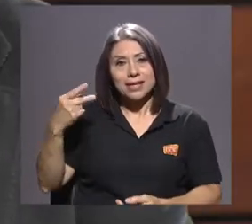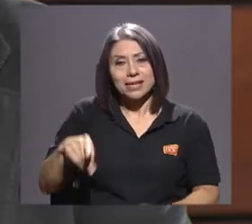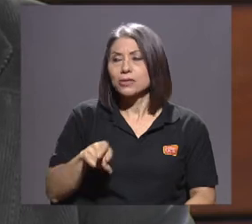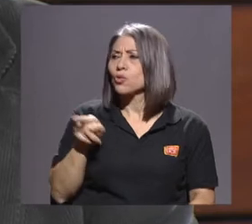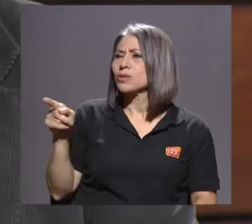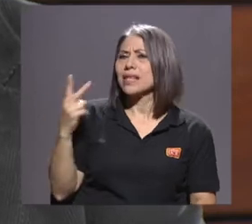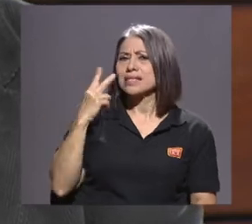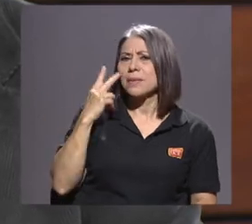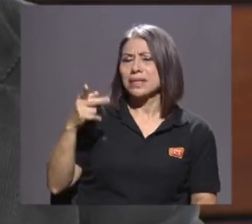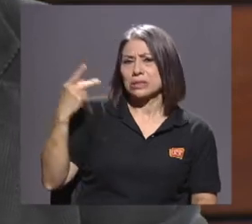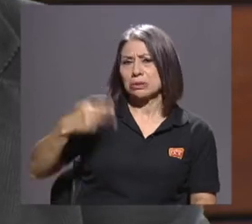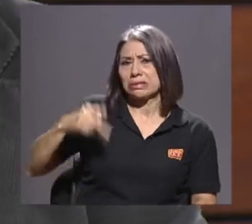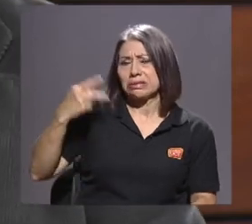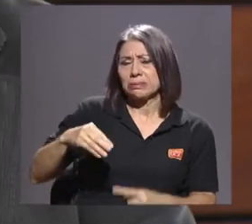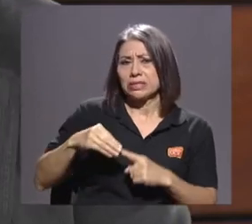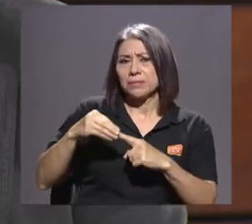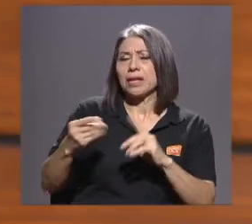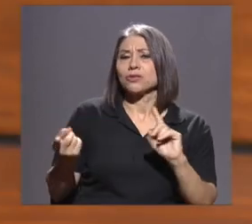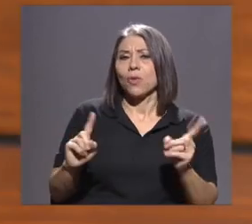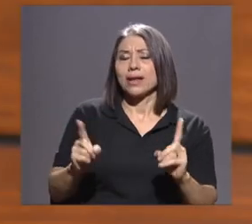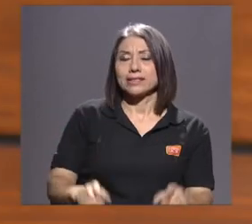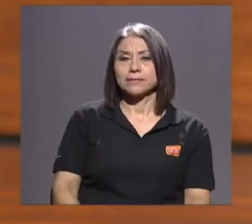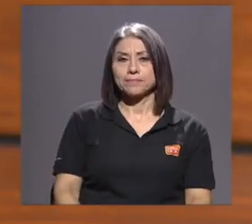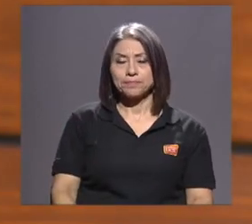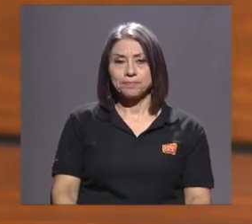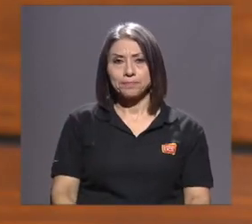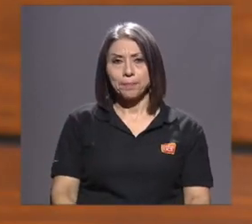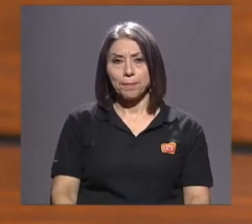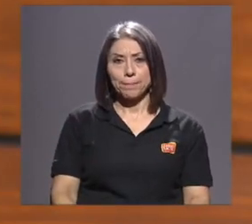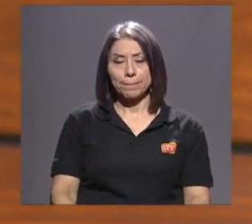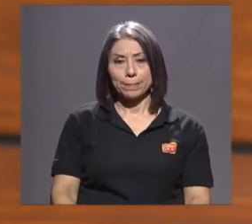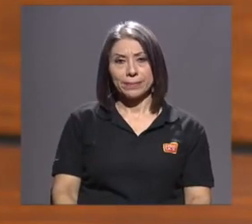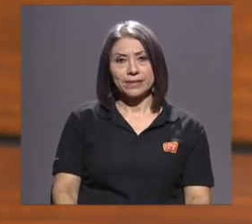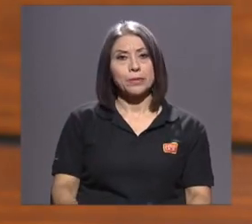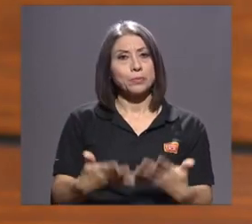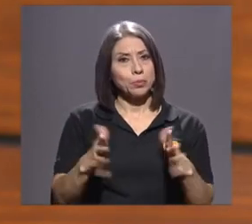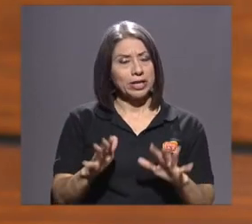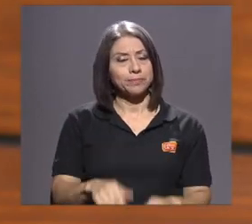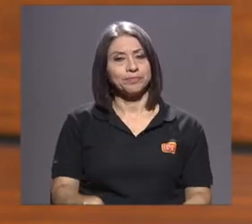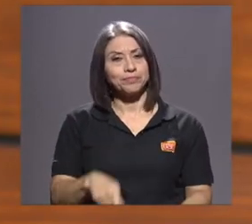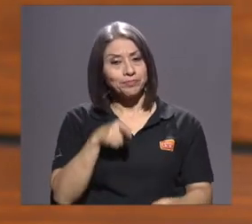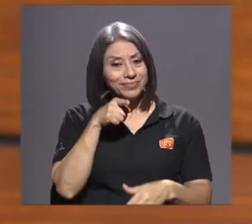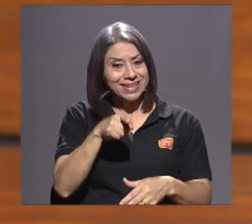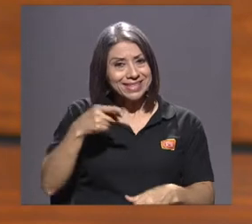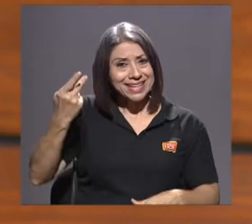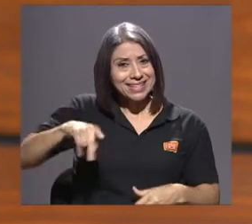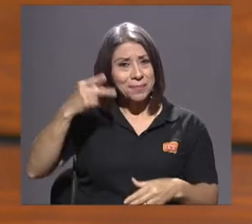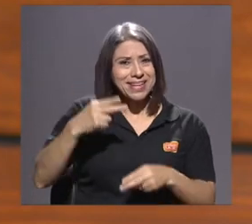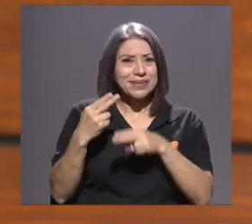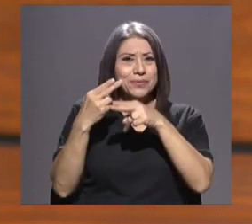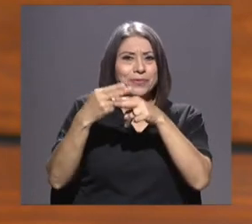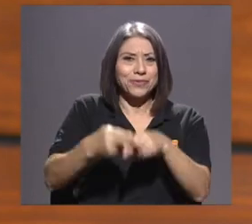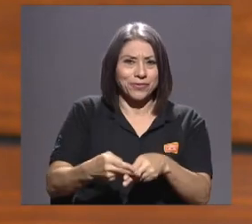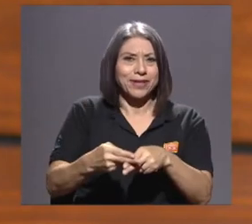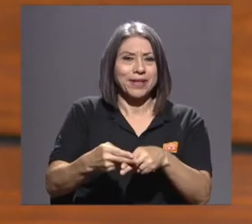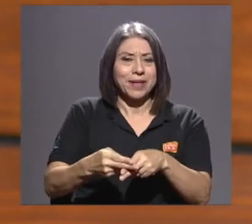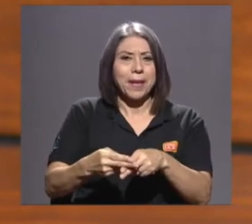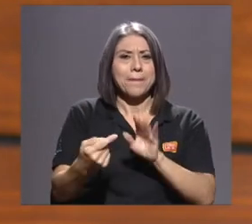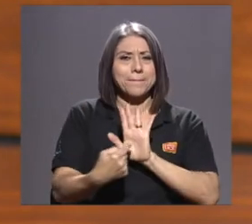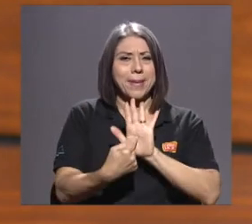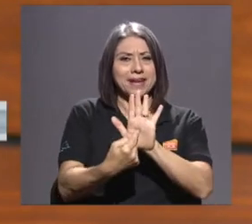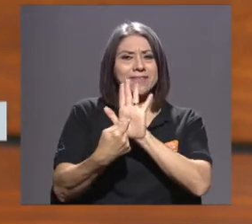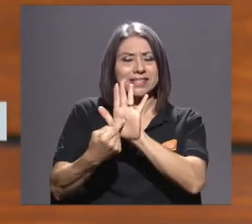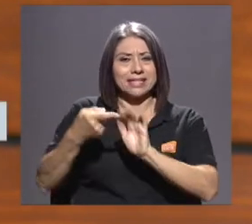visto ustedes que son las principales amenazas? Bueno, estas amenazas que les llamamos manifestaciones de